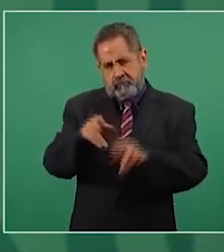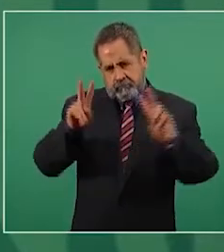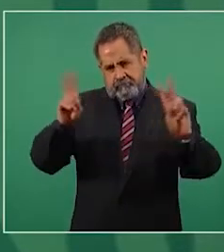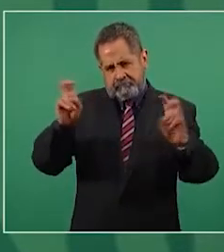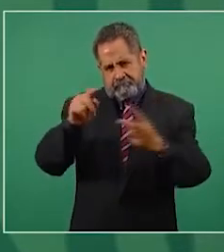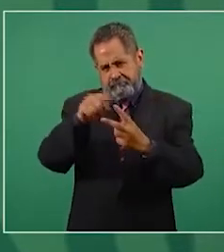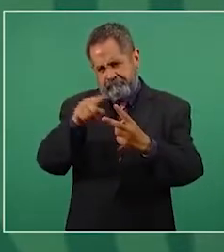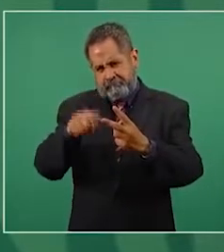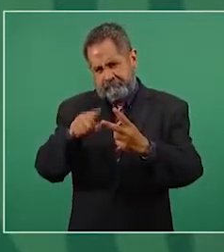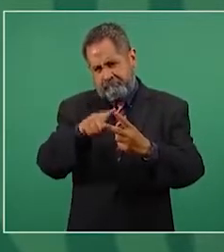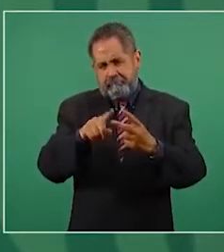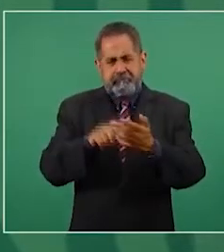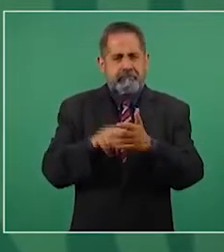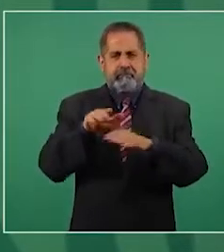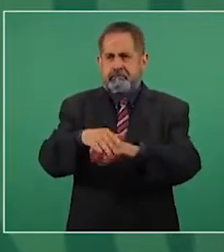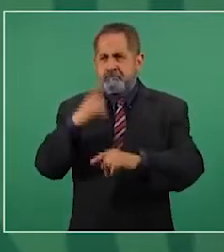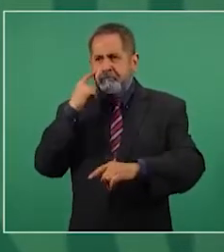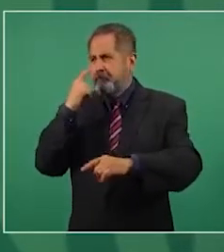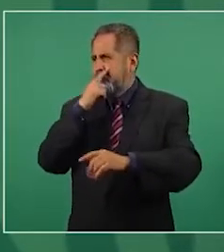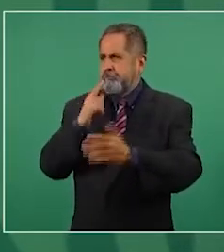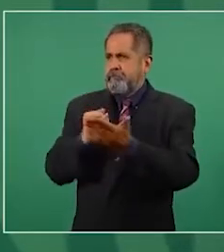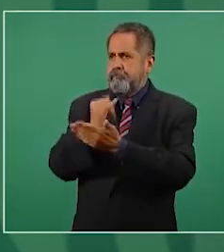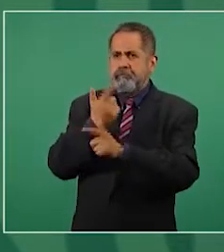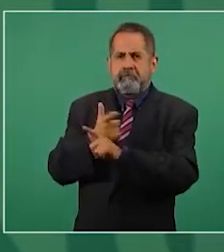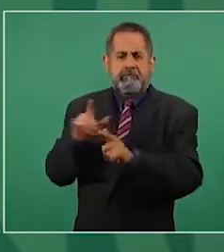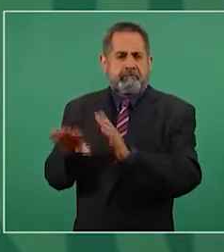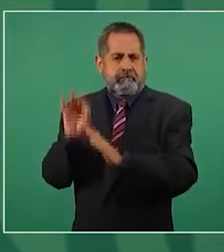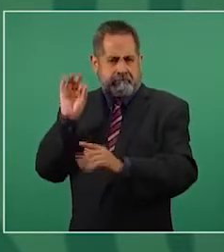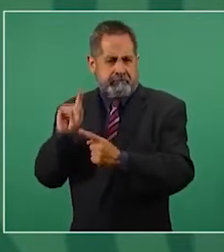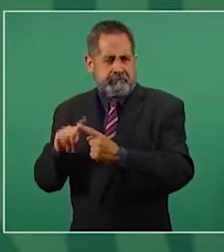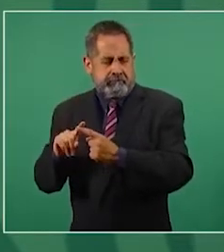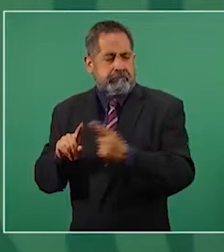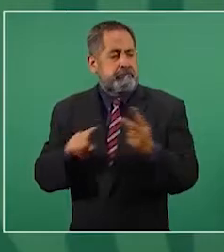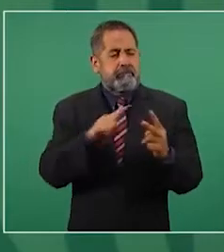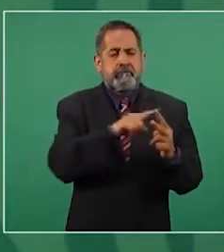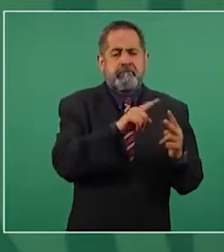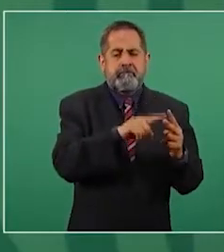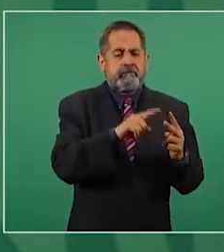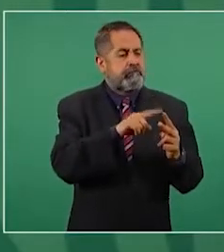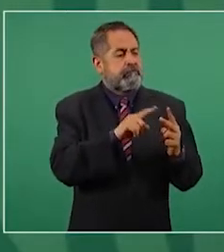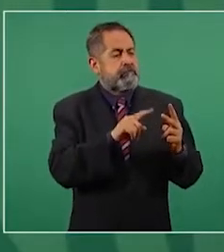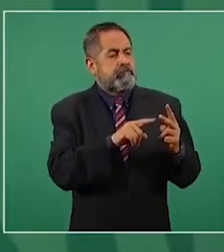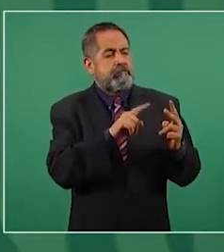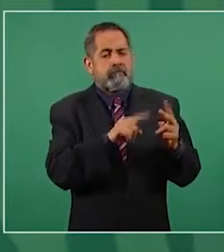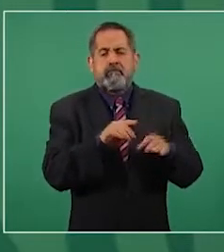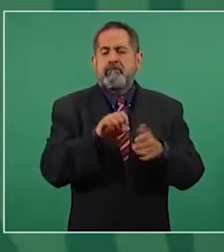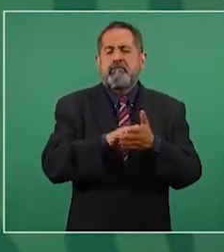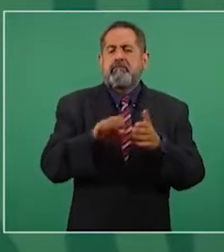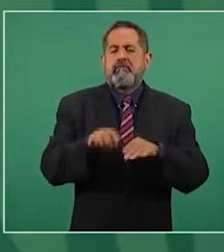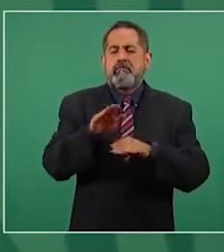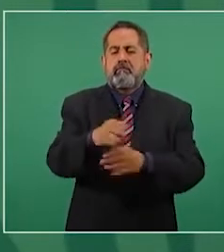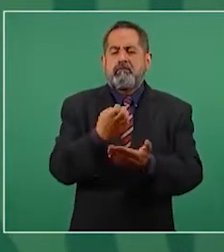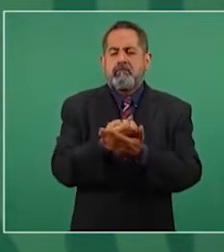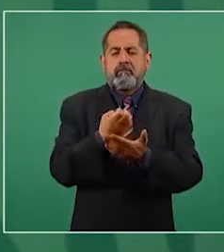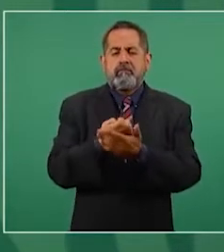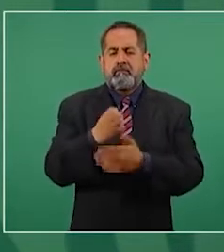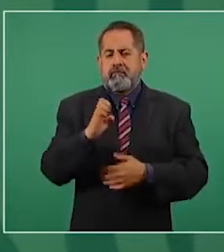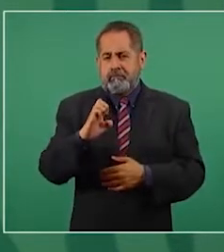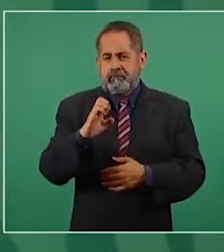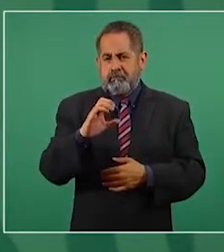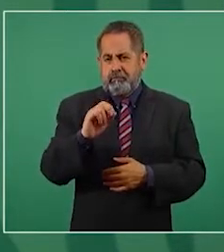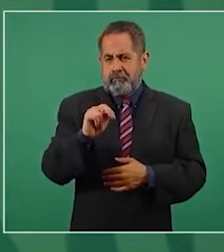tema de la democracia. En el terreno de la economía es lo mismo. Uno,